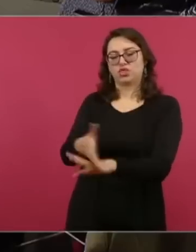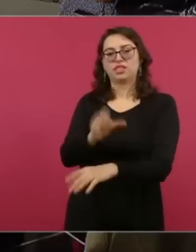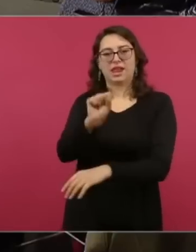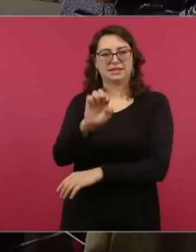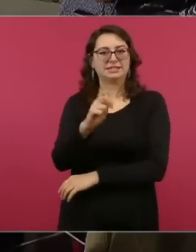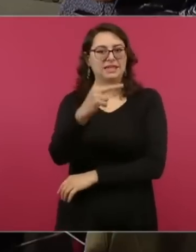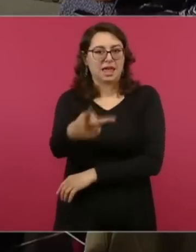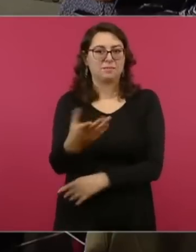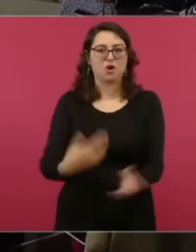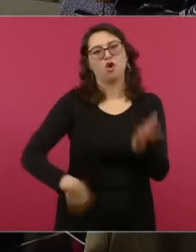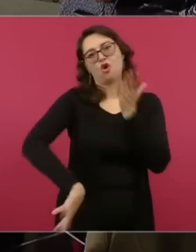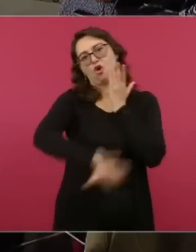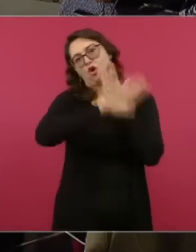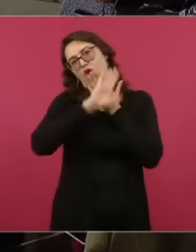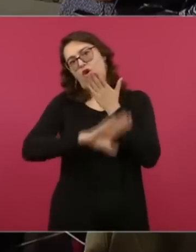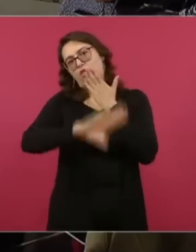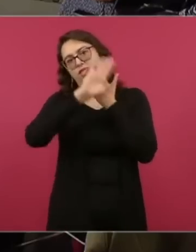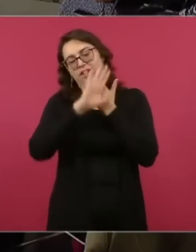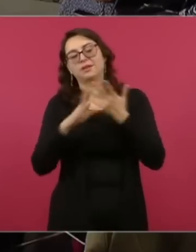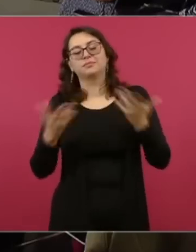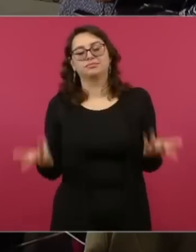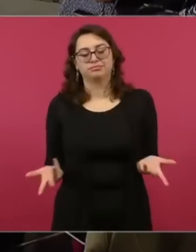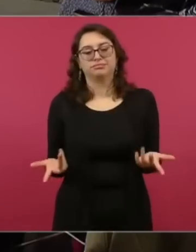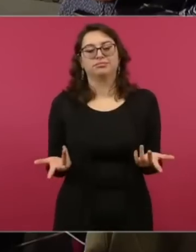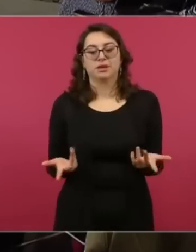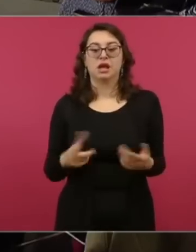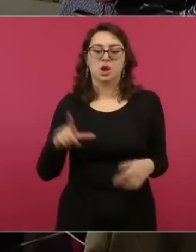libros que vendían.